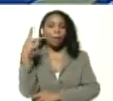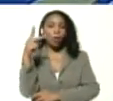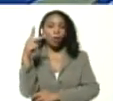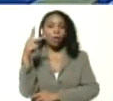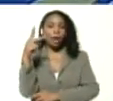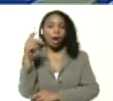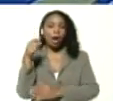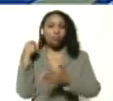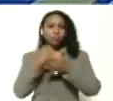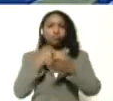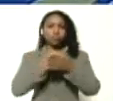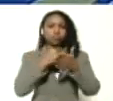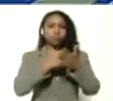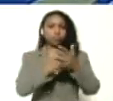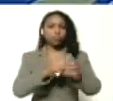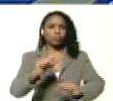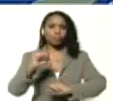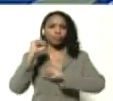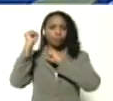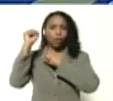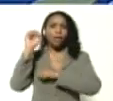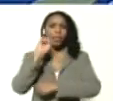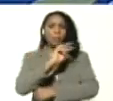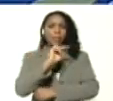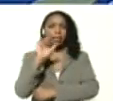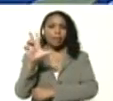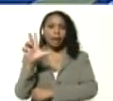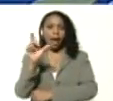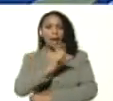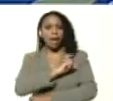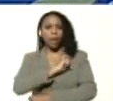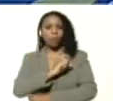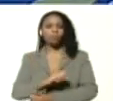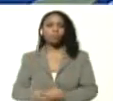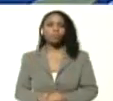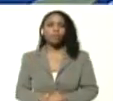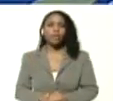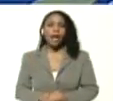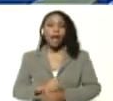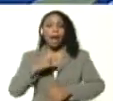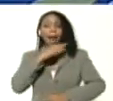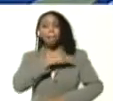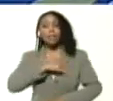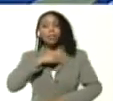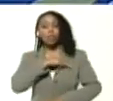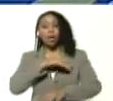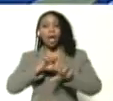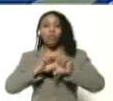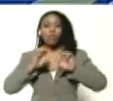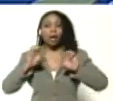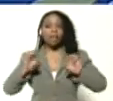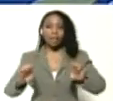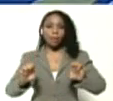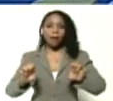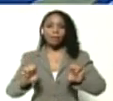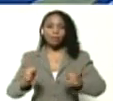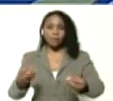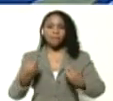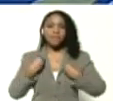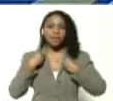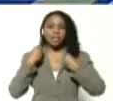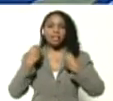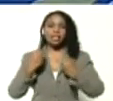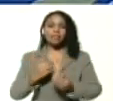combativa y heroica del 23 de enero las misiones educativas vivas